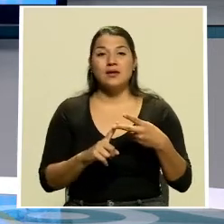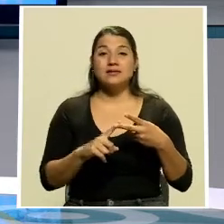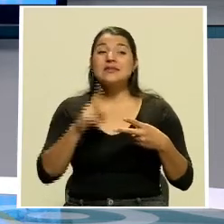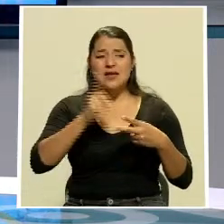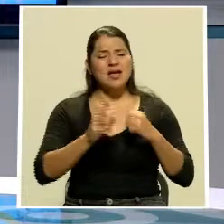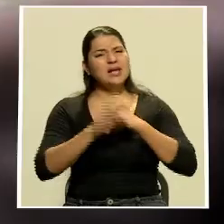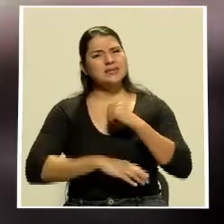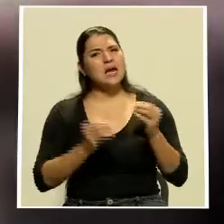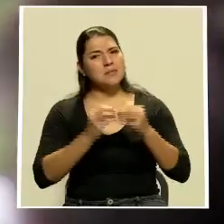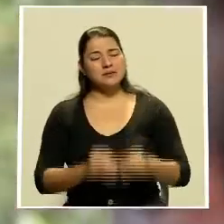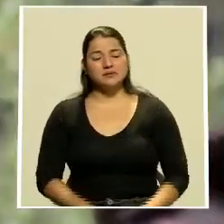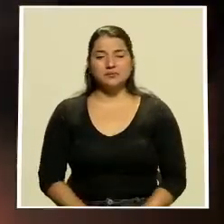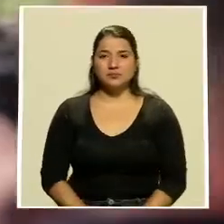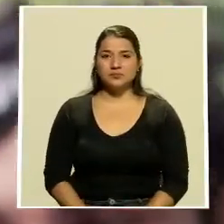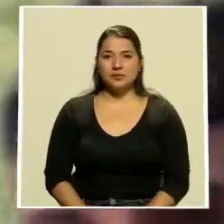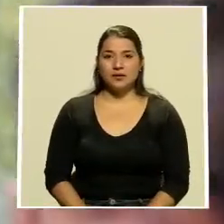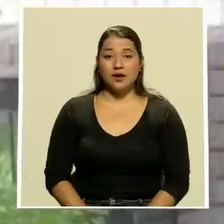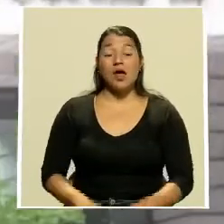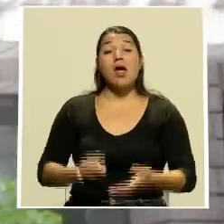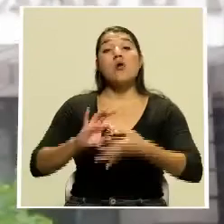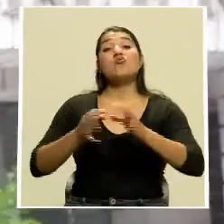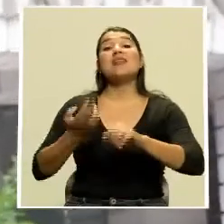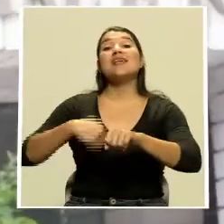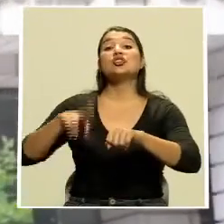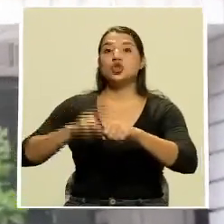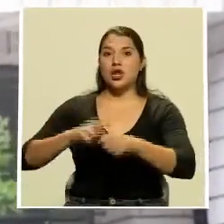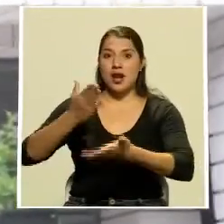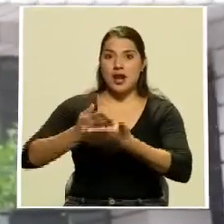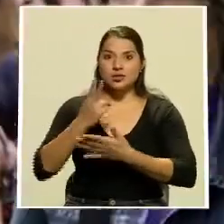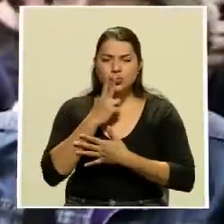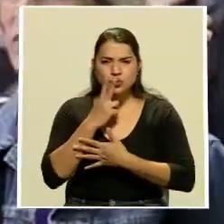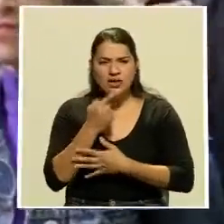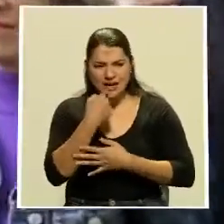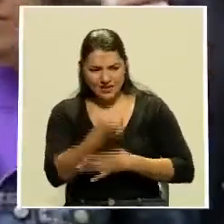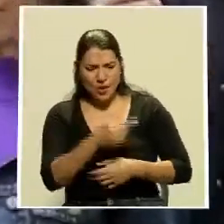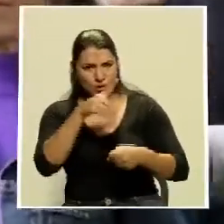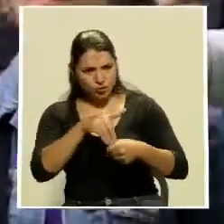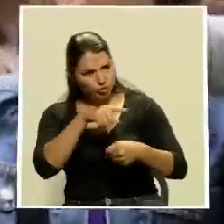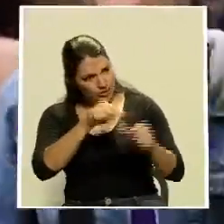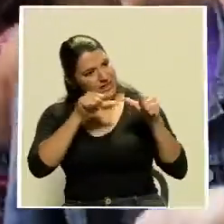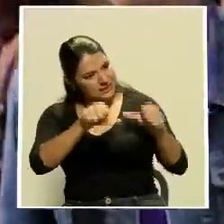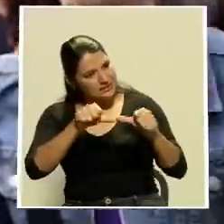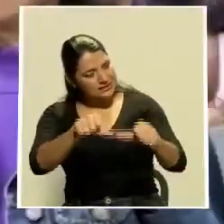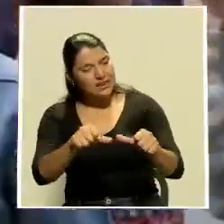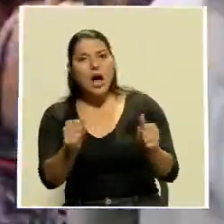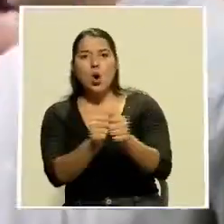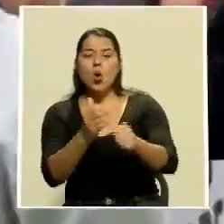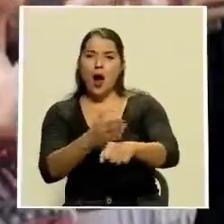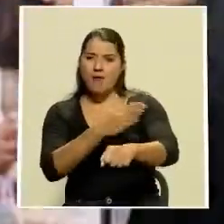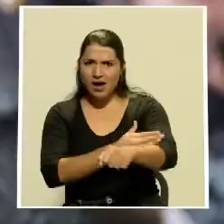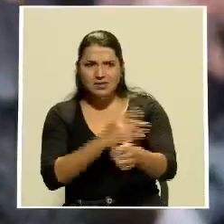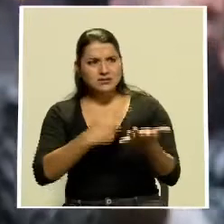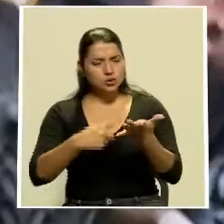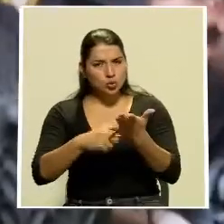mayor la red nacional antitabaco hizo un llamado a los diputados para que sigan adelante con el avance y la discusión del